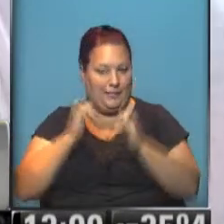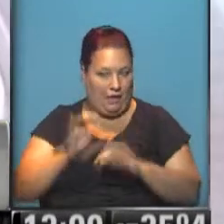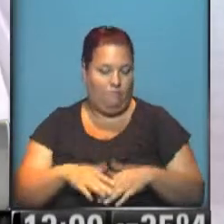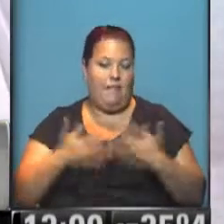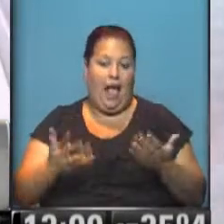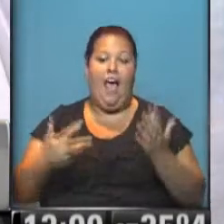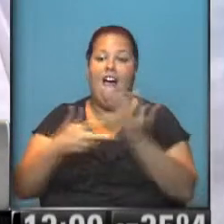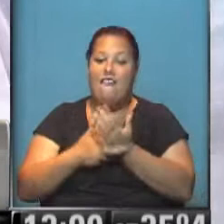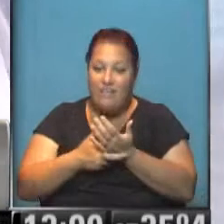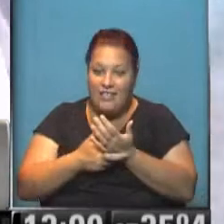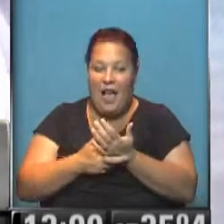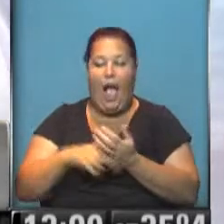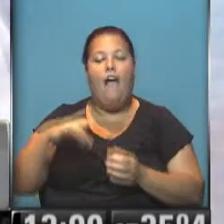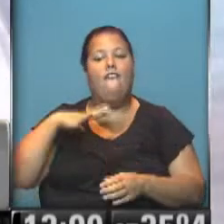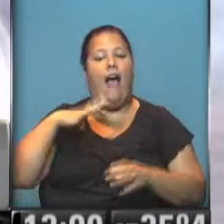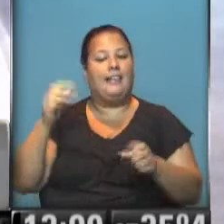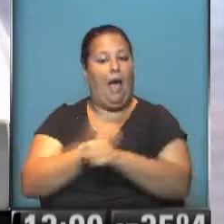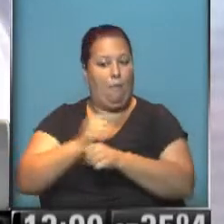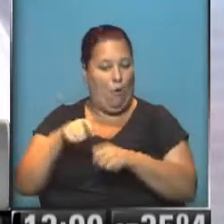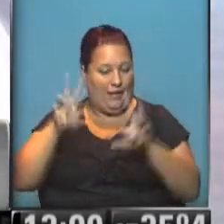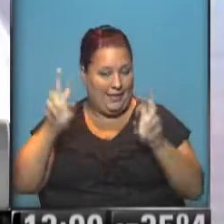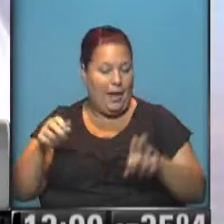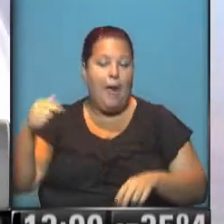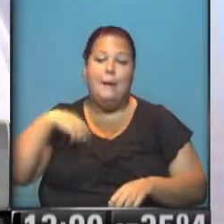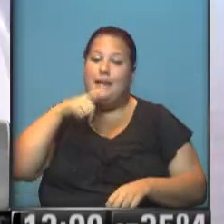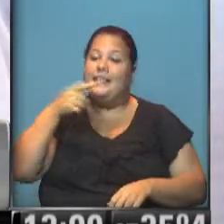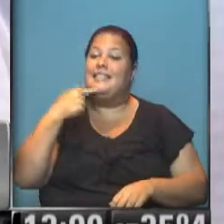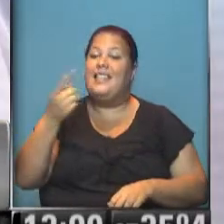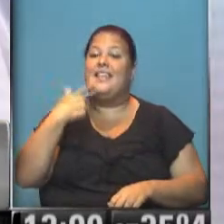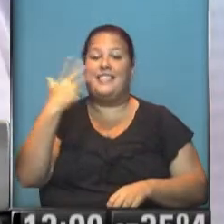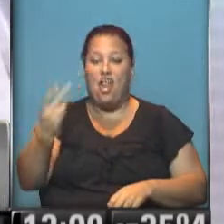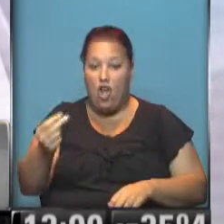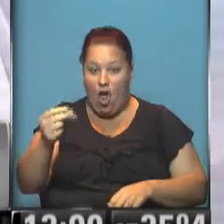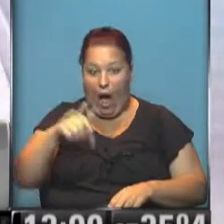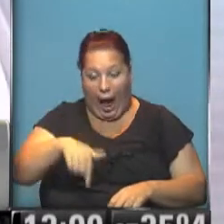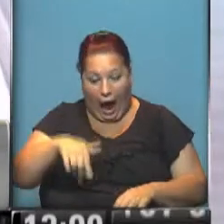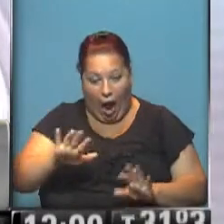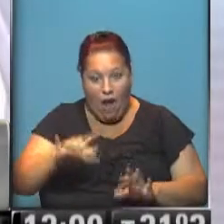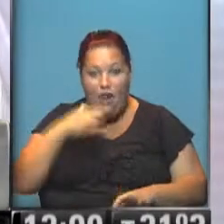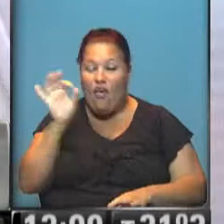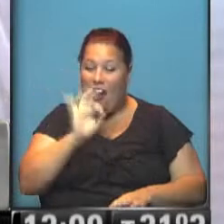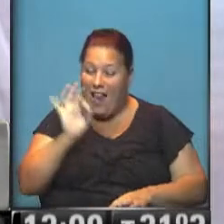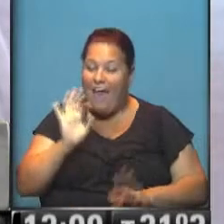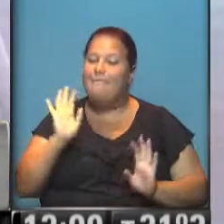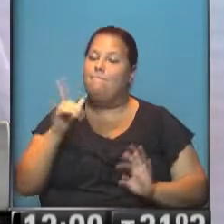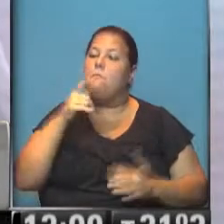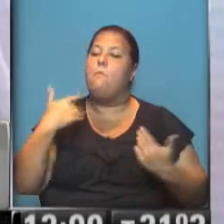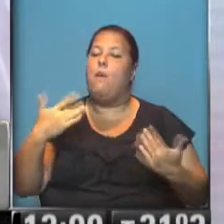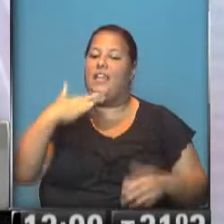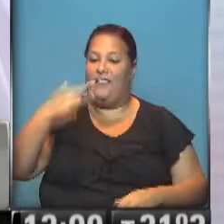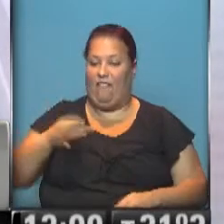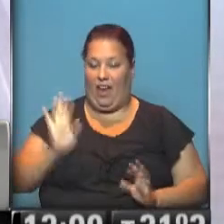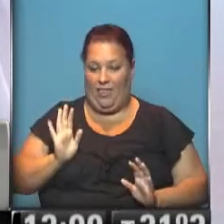Obviamente, la fiscal todavía no ha confirmado esta información. A mí me parece que si no la desmintió a esta altura de la jornada, probablemente sea